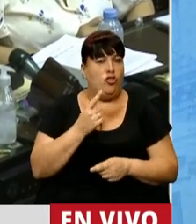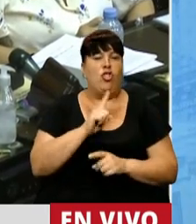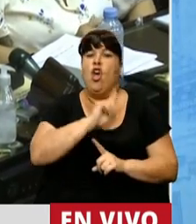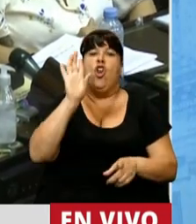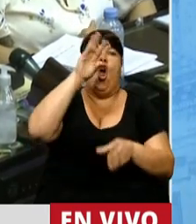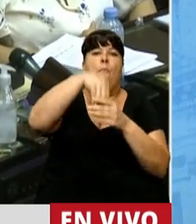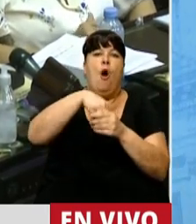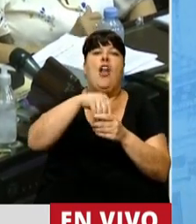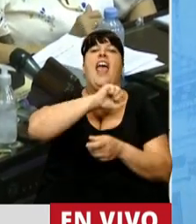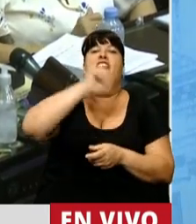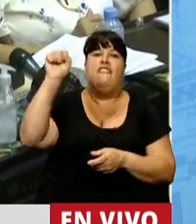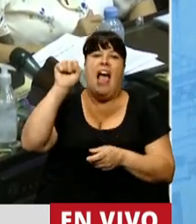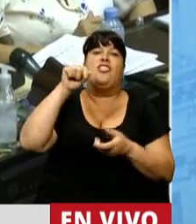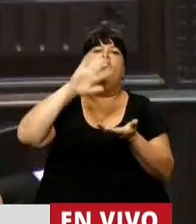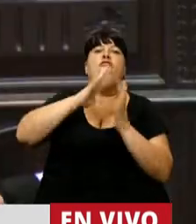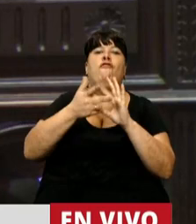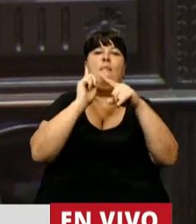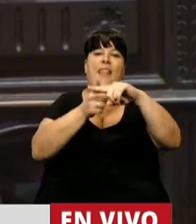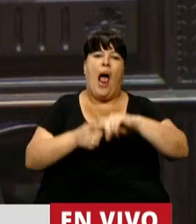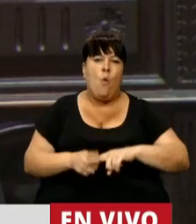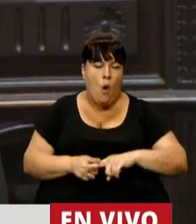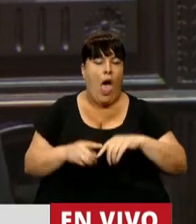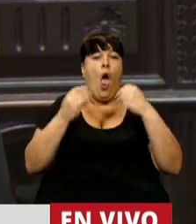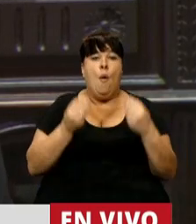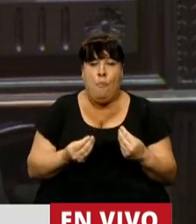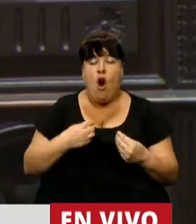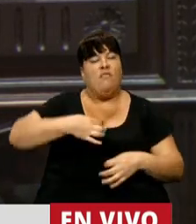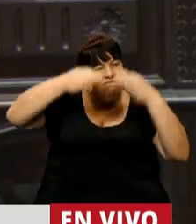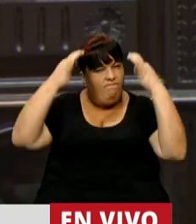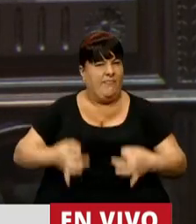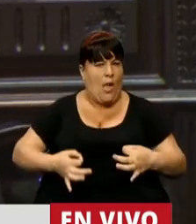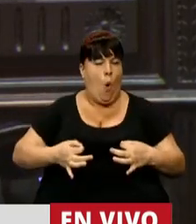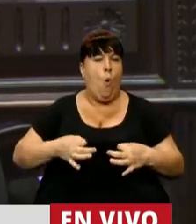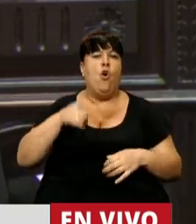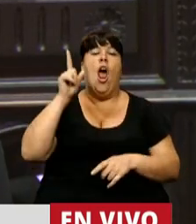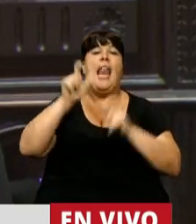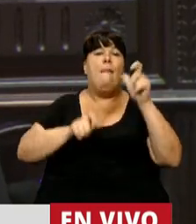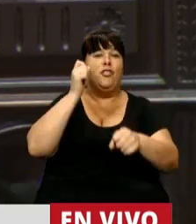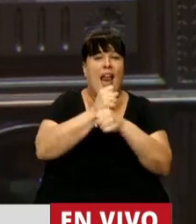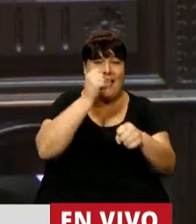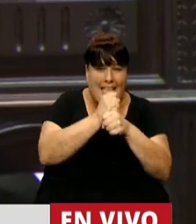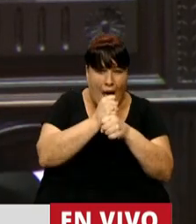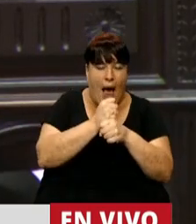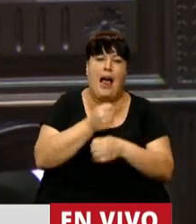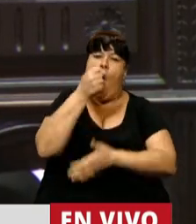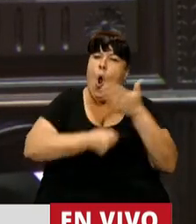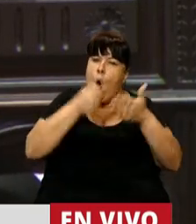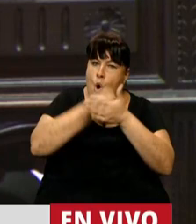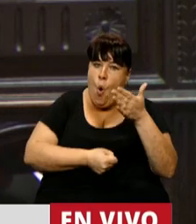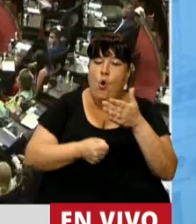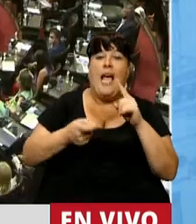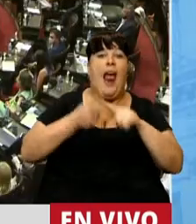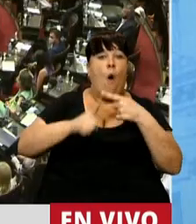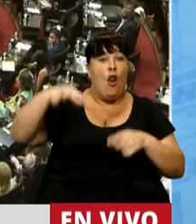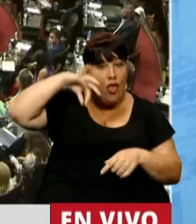incluimos la inflación en la fórmula. Porque tenemos certeza de que los trabajadores van a pelear en las